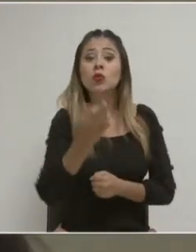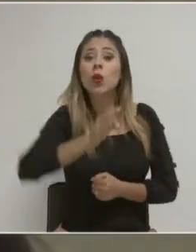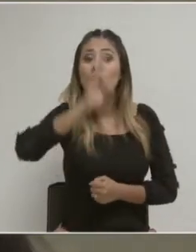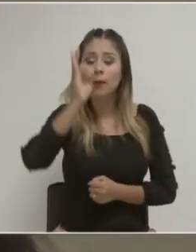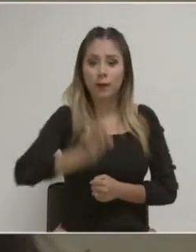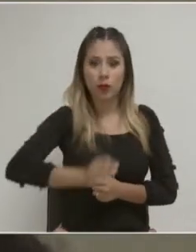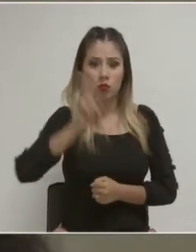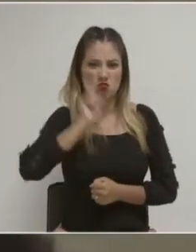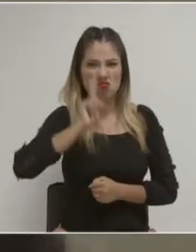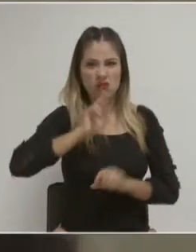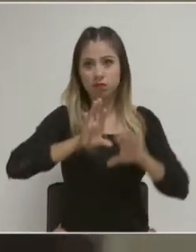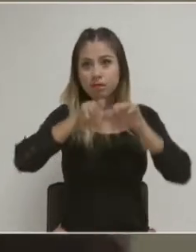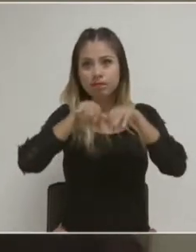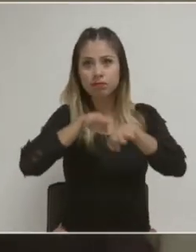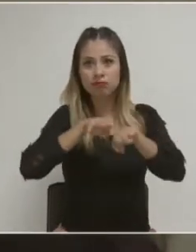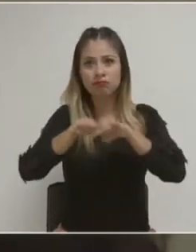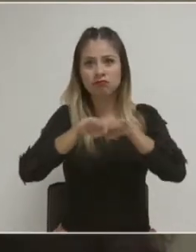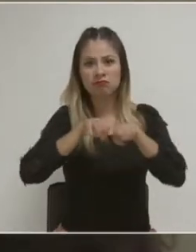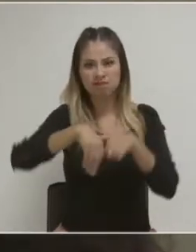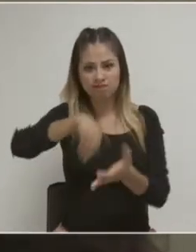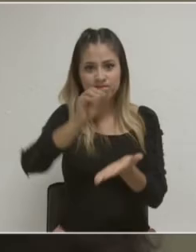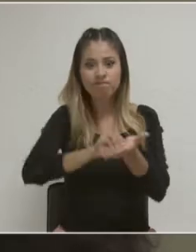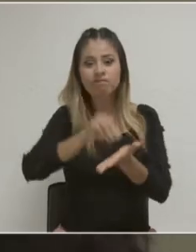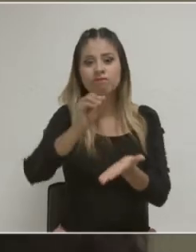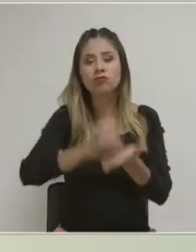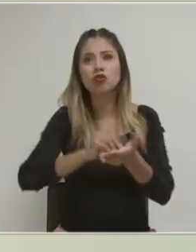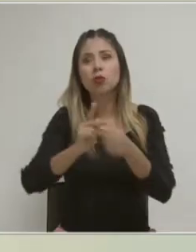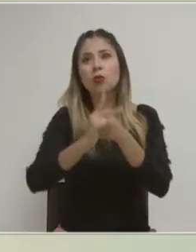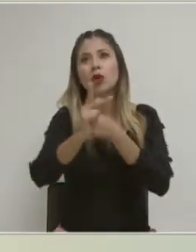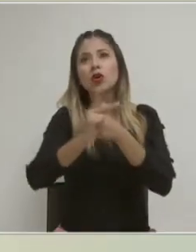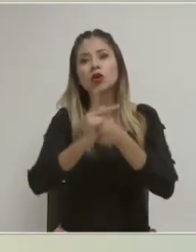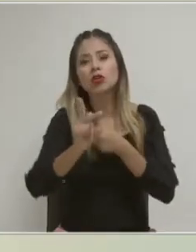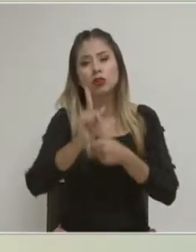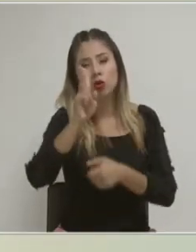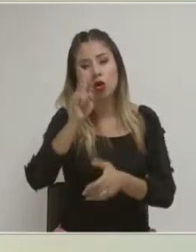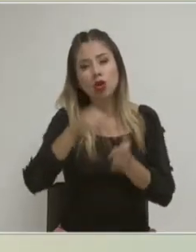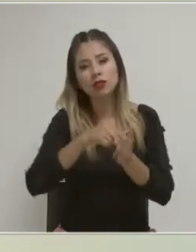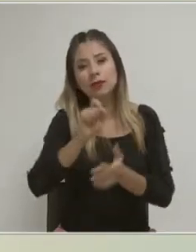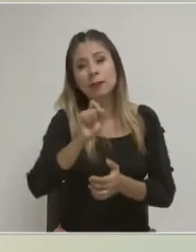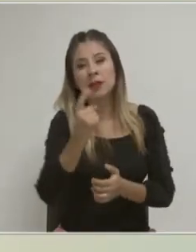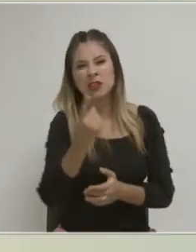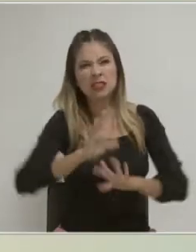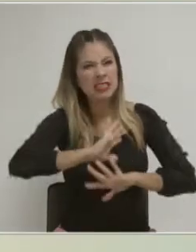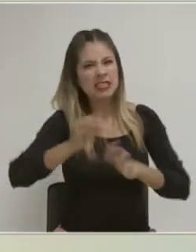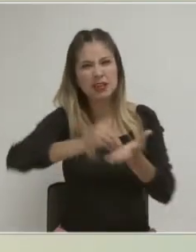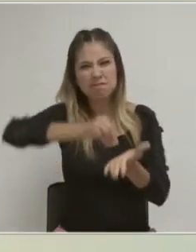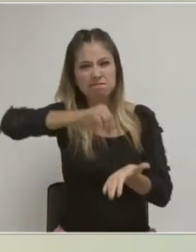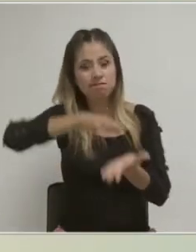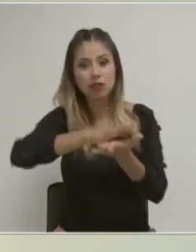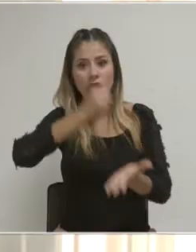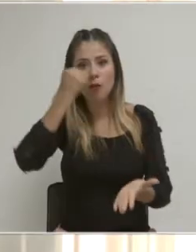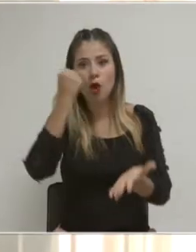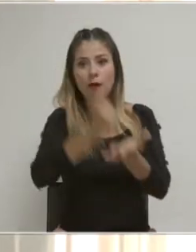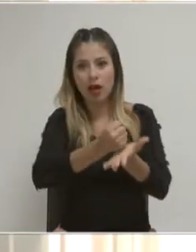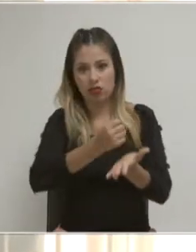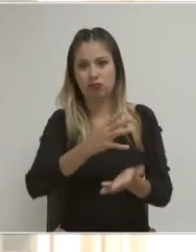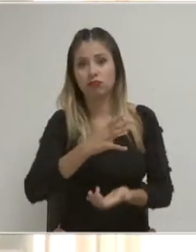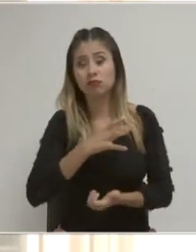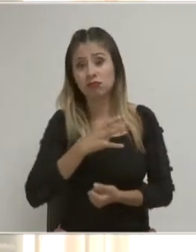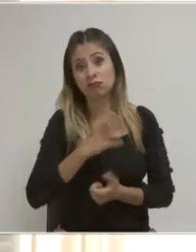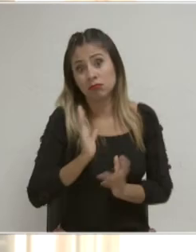antes de terminar este ciclo, que termina antes de la elección 2021, ya se apruebe. Sin embargo,